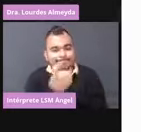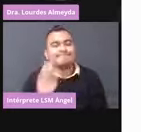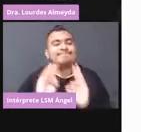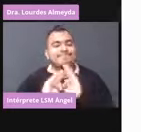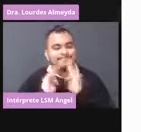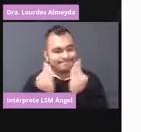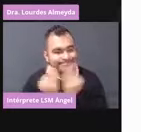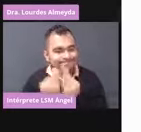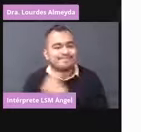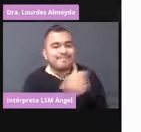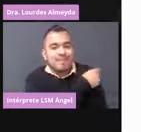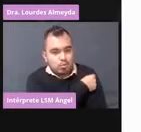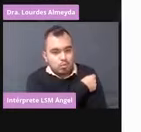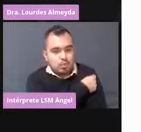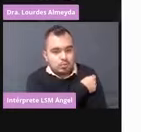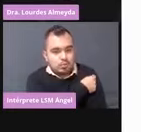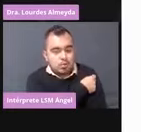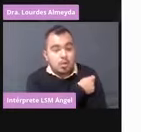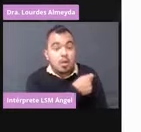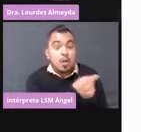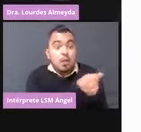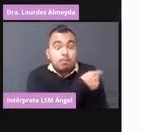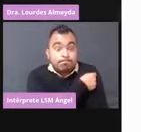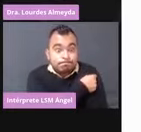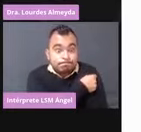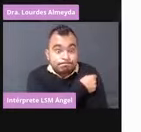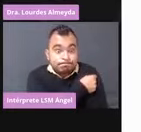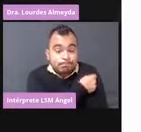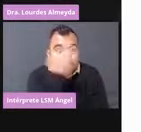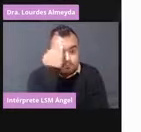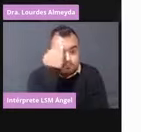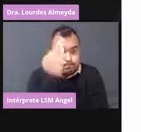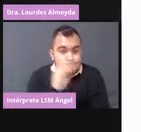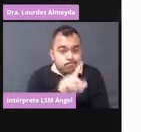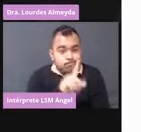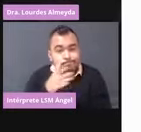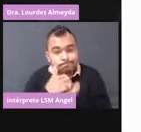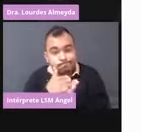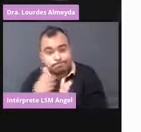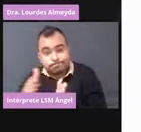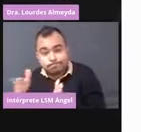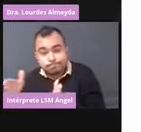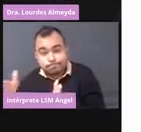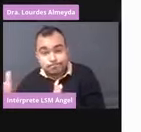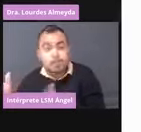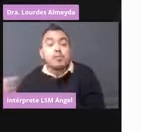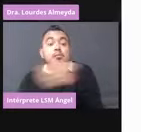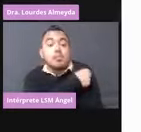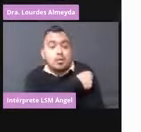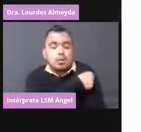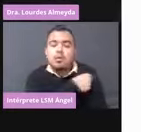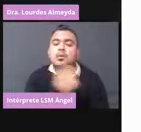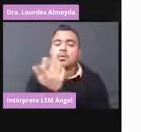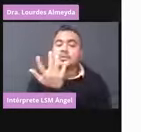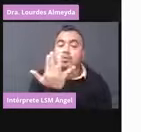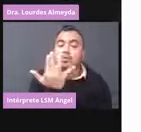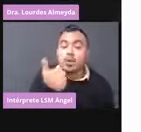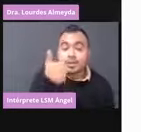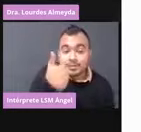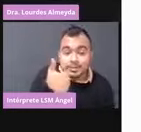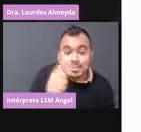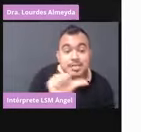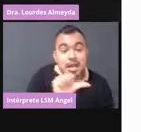intervalo entre una dosis y otra es mayor, es de 56 a 84 días